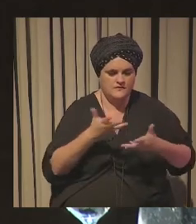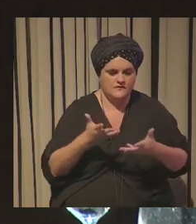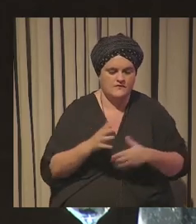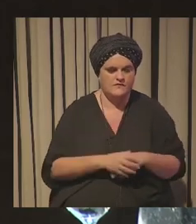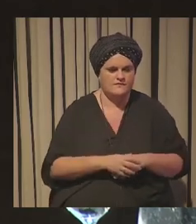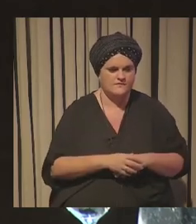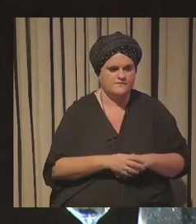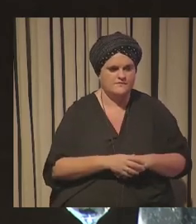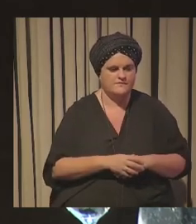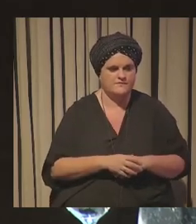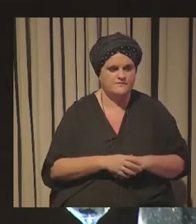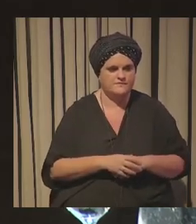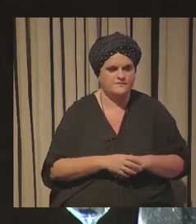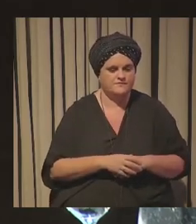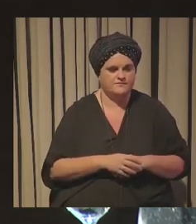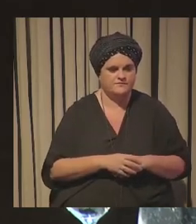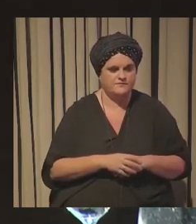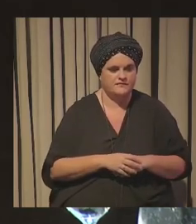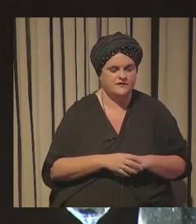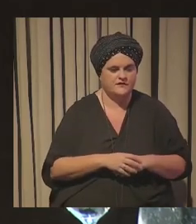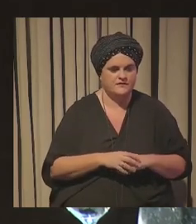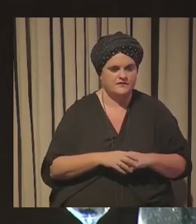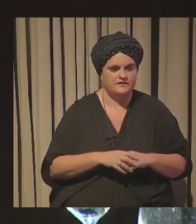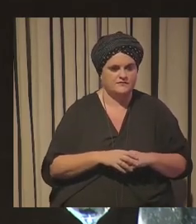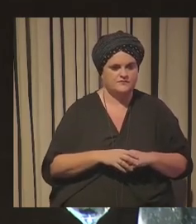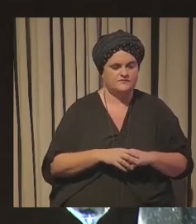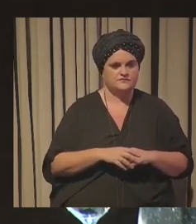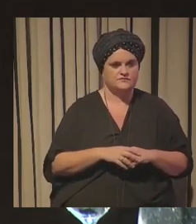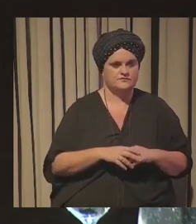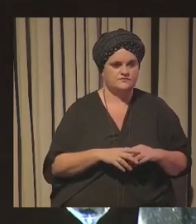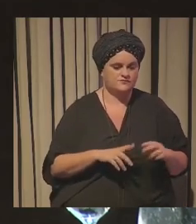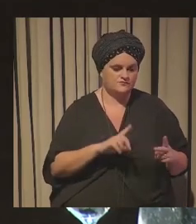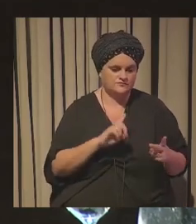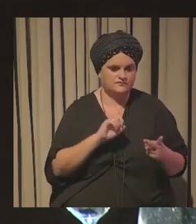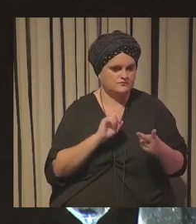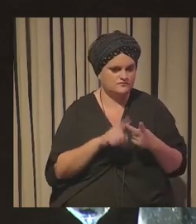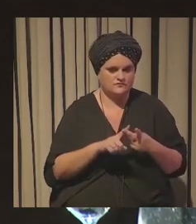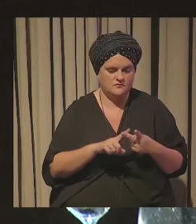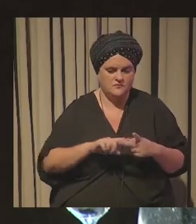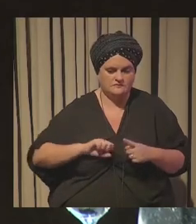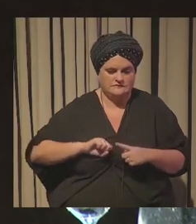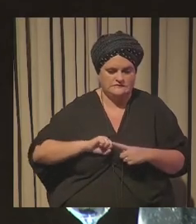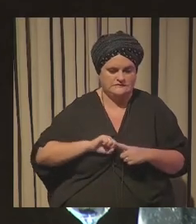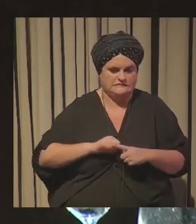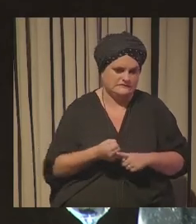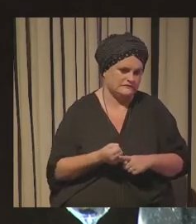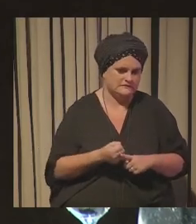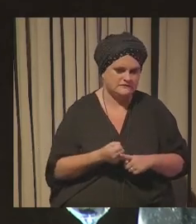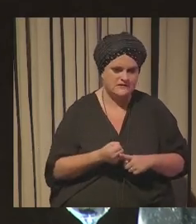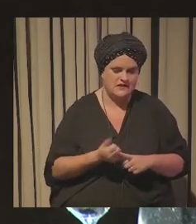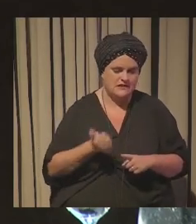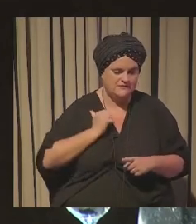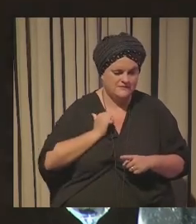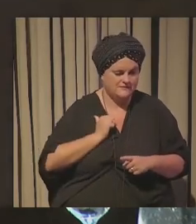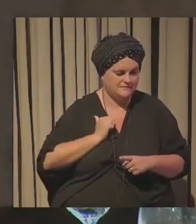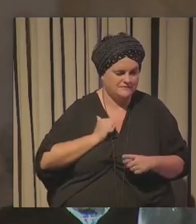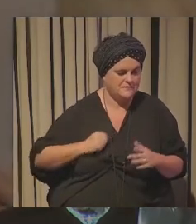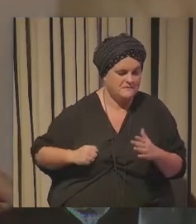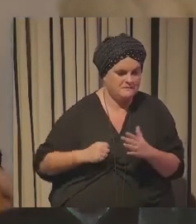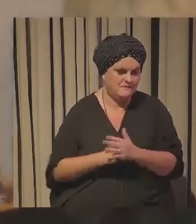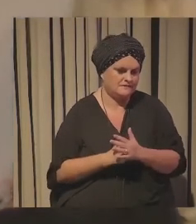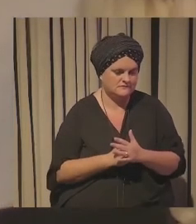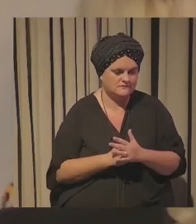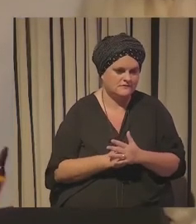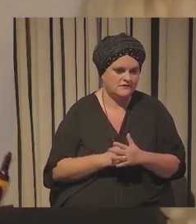también tenemos prácticamente yo creo que las explotamos al máximo están integradas en nuestro ADN y también las utilizamos